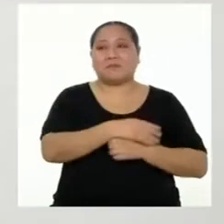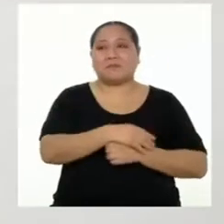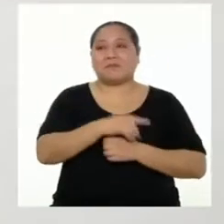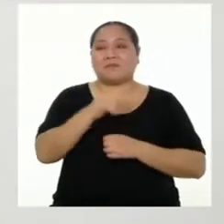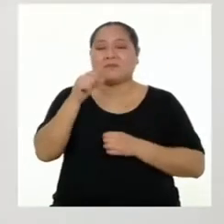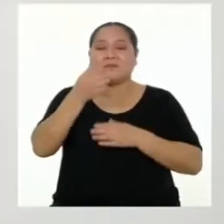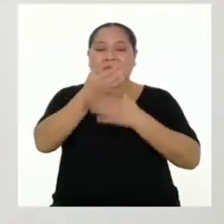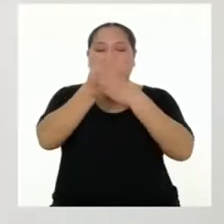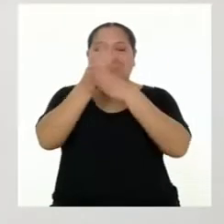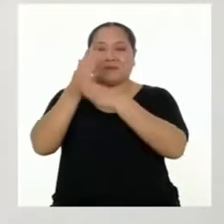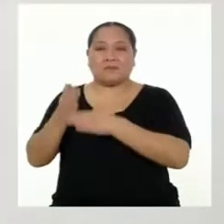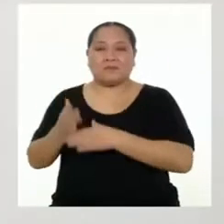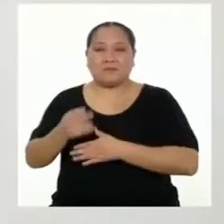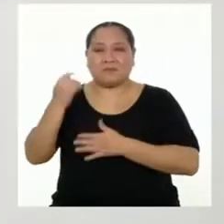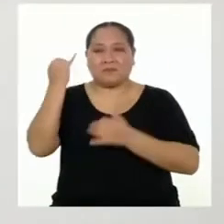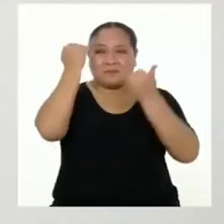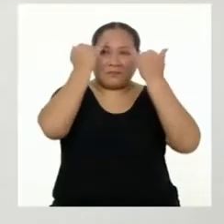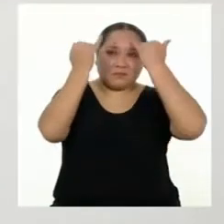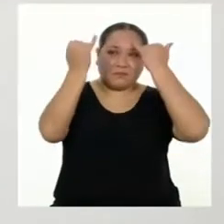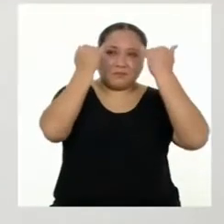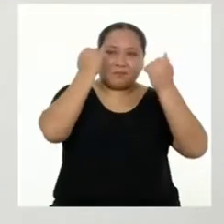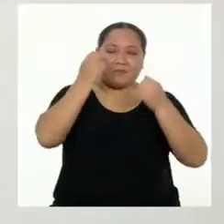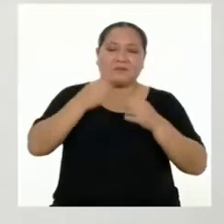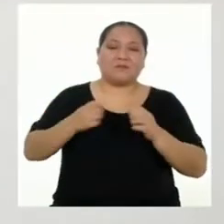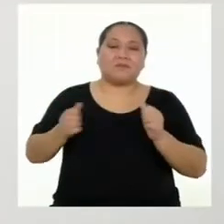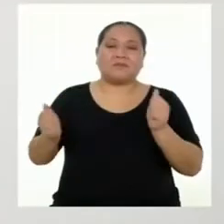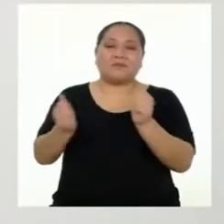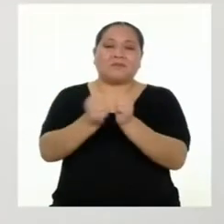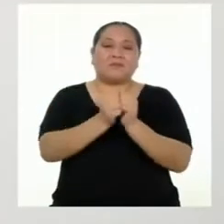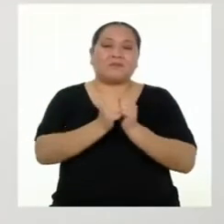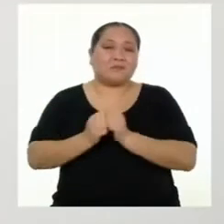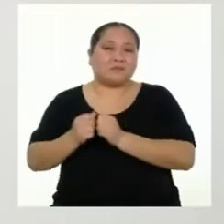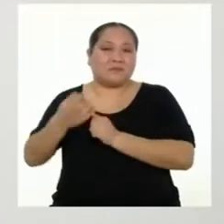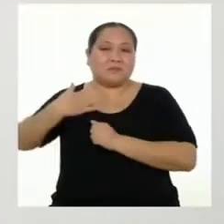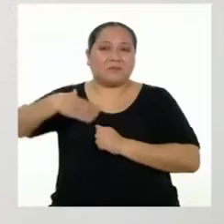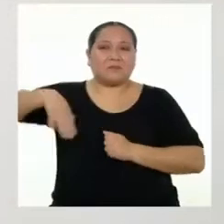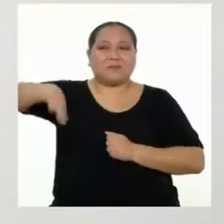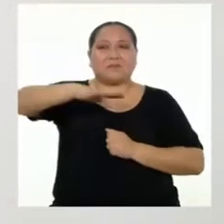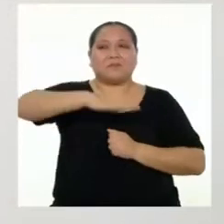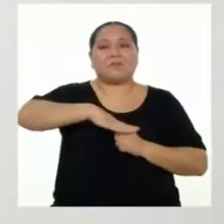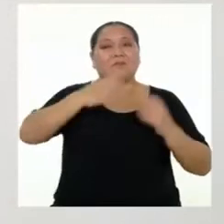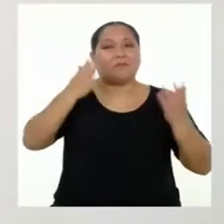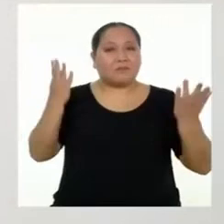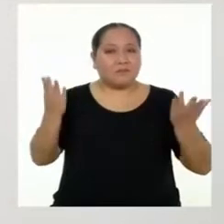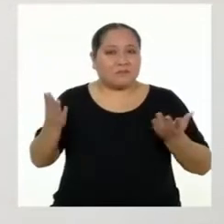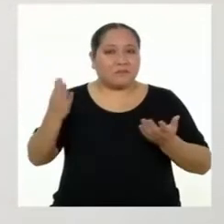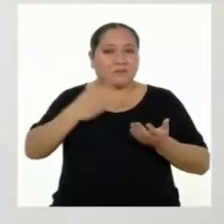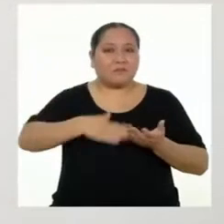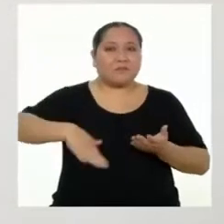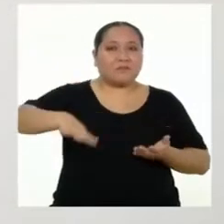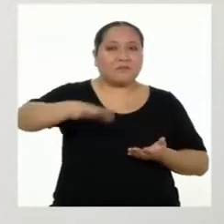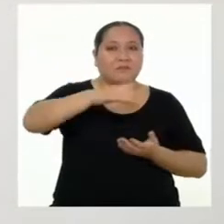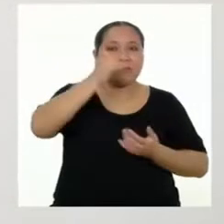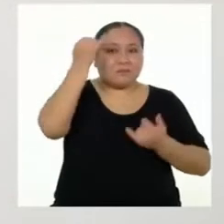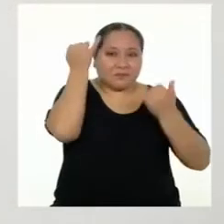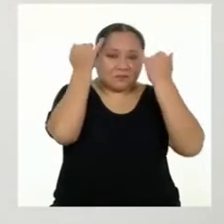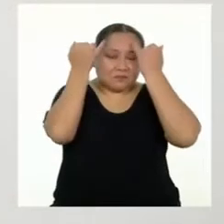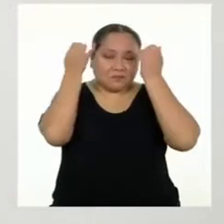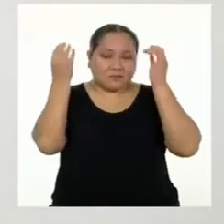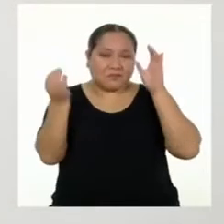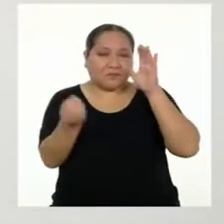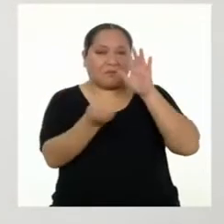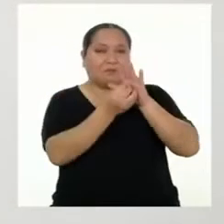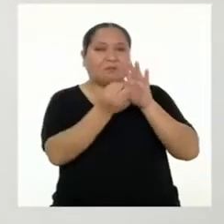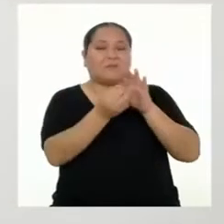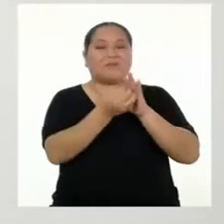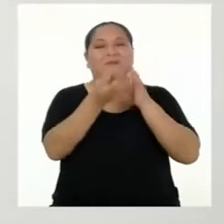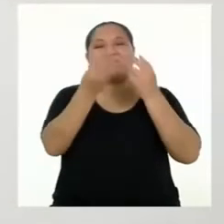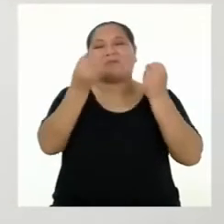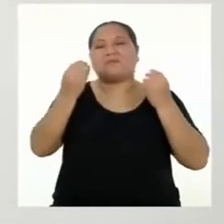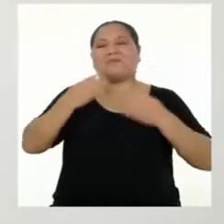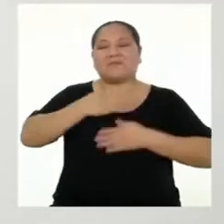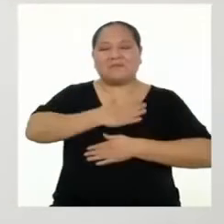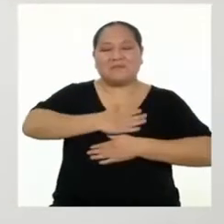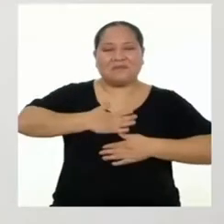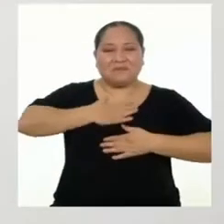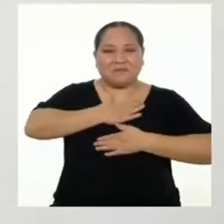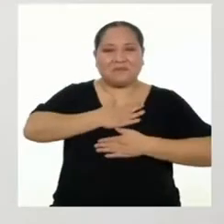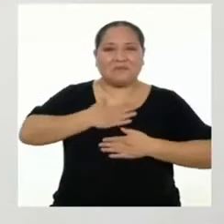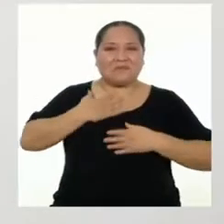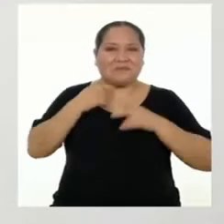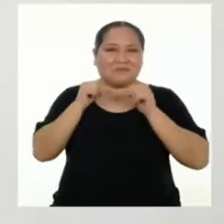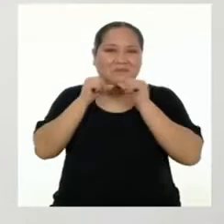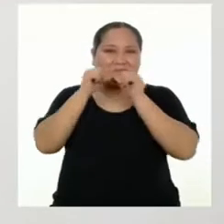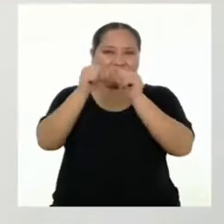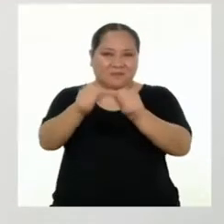y que compartan sus ideas con todos nosotros! Entonces, con todos esos aportes y con mucho ánimo,